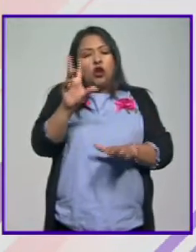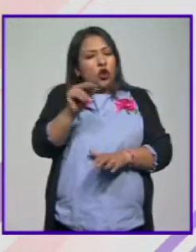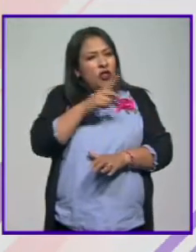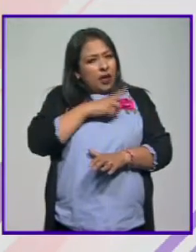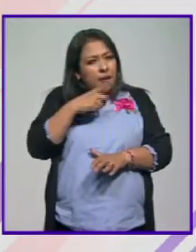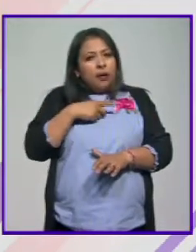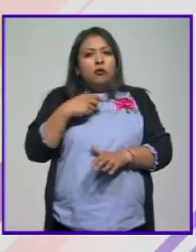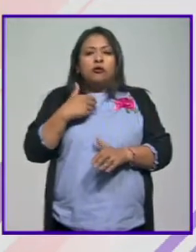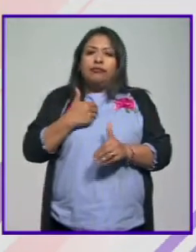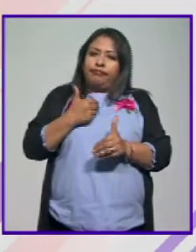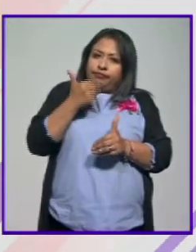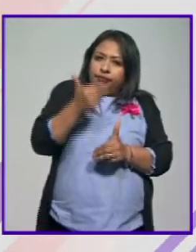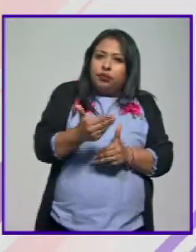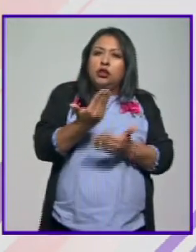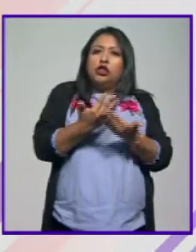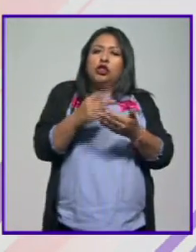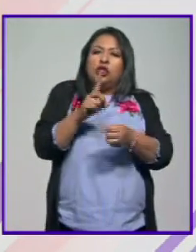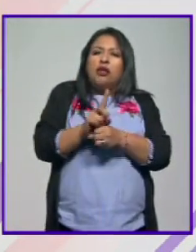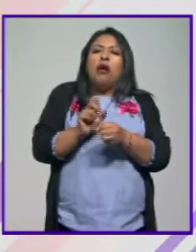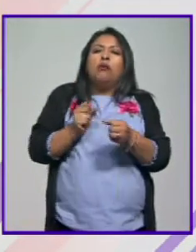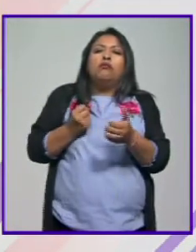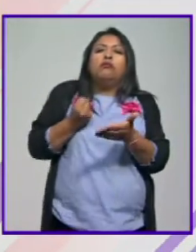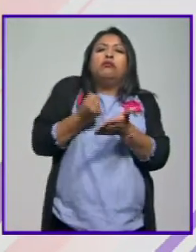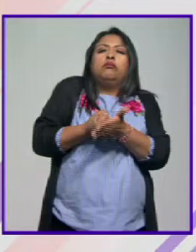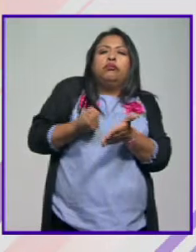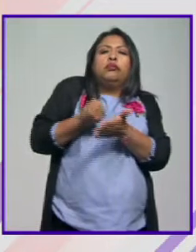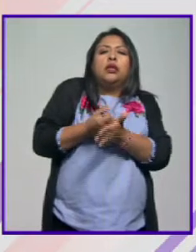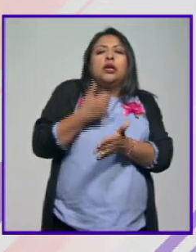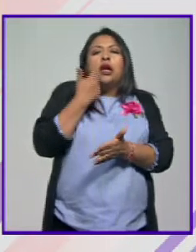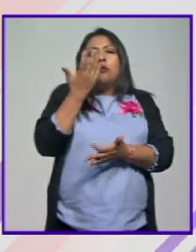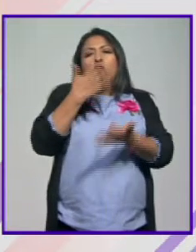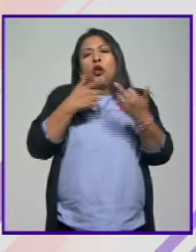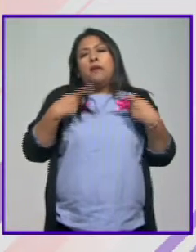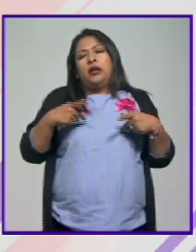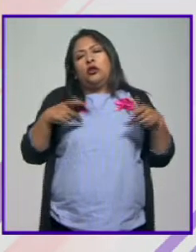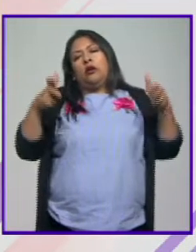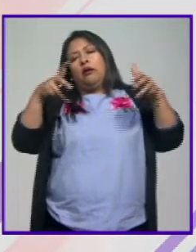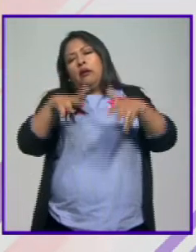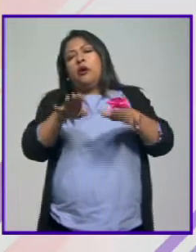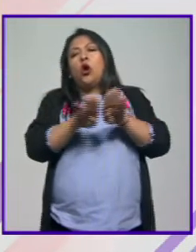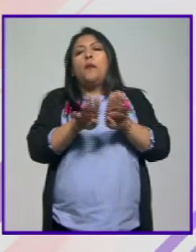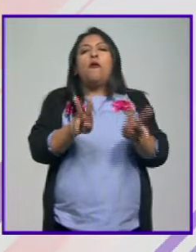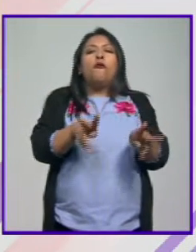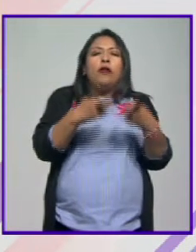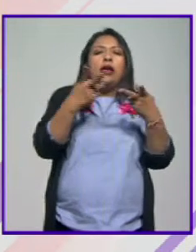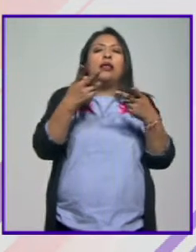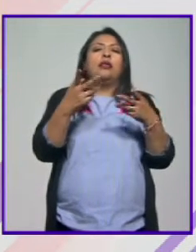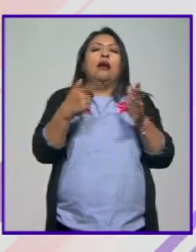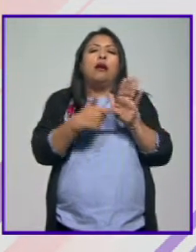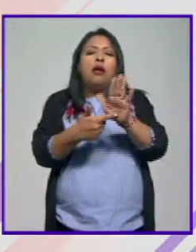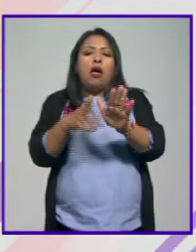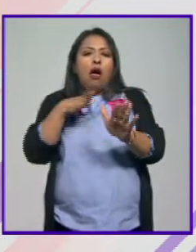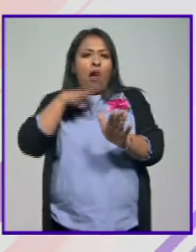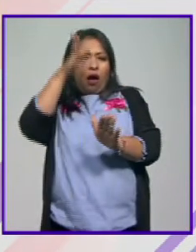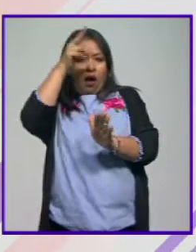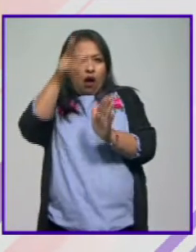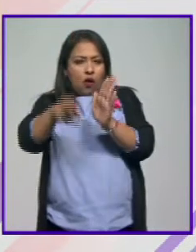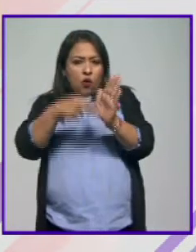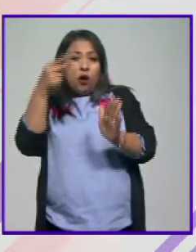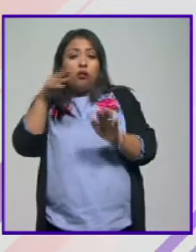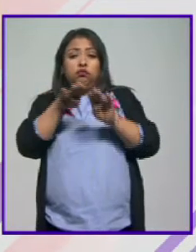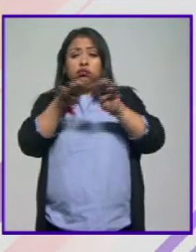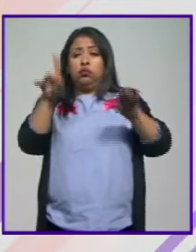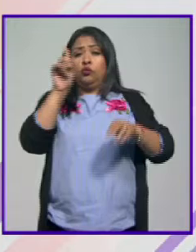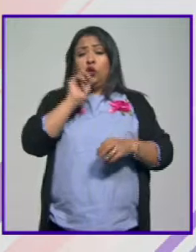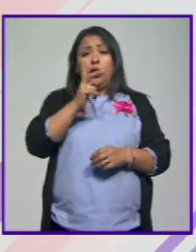como sociedad y que estamos pugnando pues que toda la gente que llegue como productores como expositores firmen un acuerdo en donde la